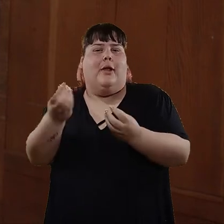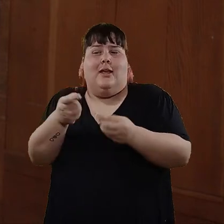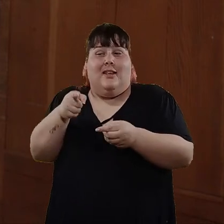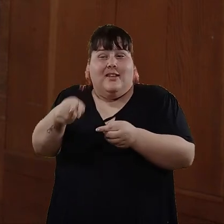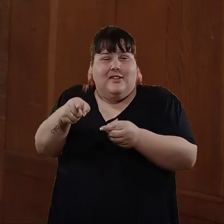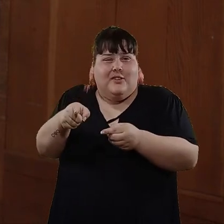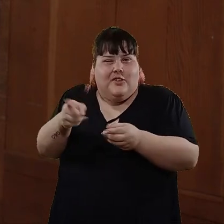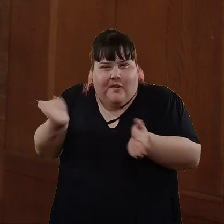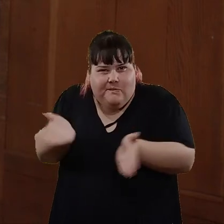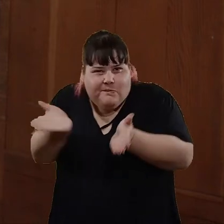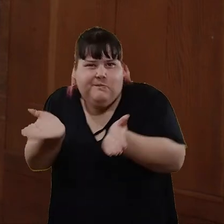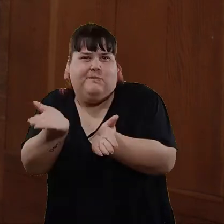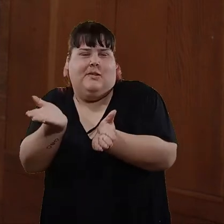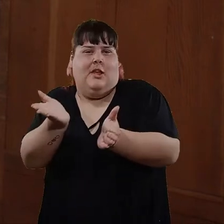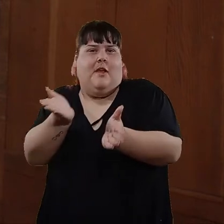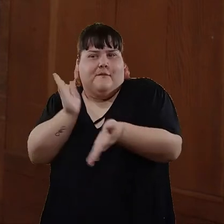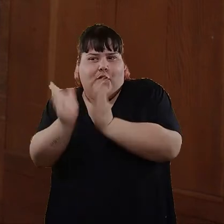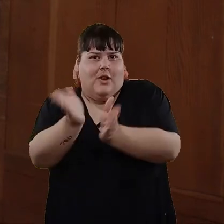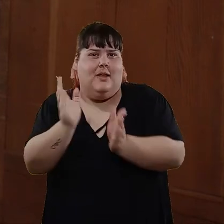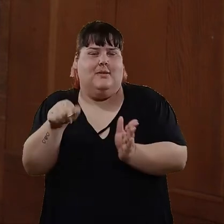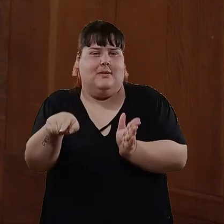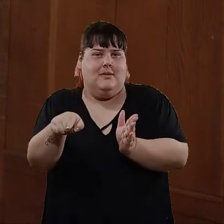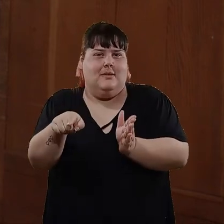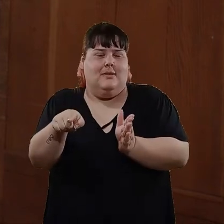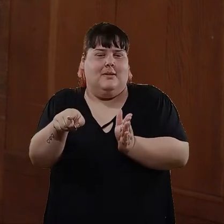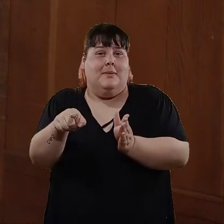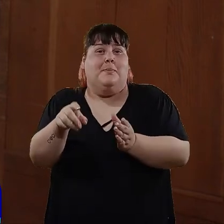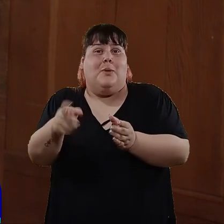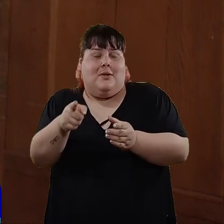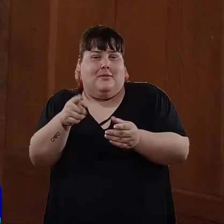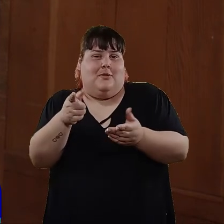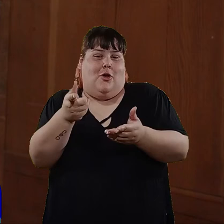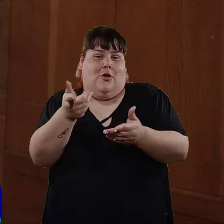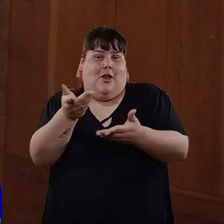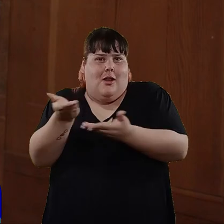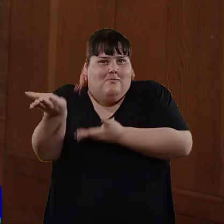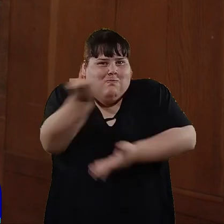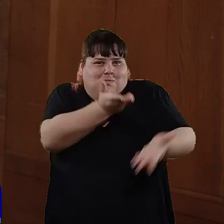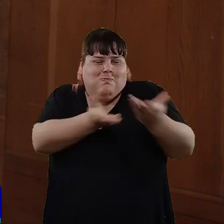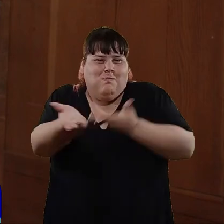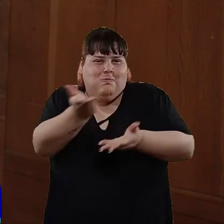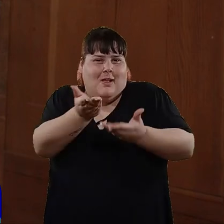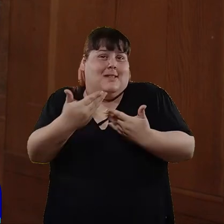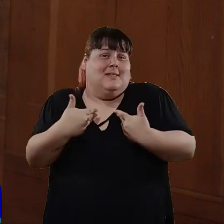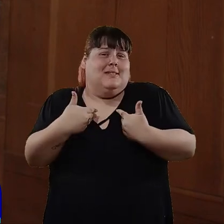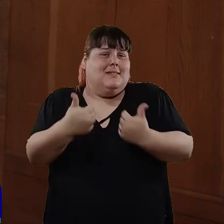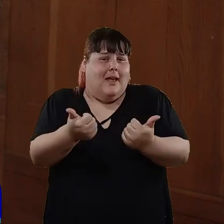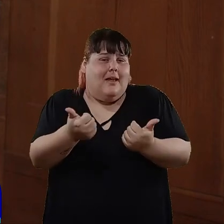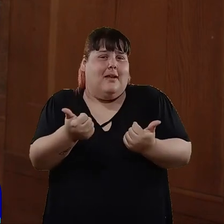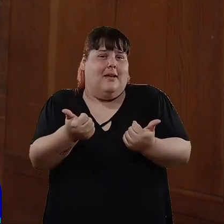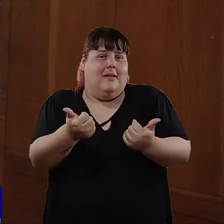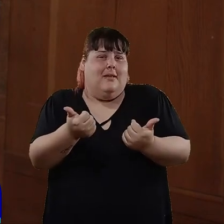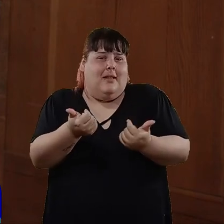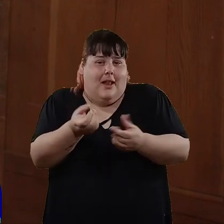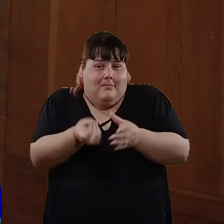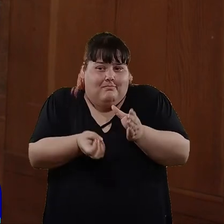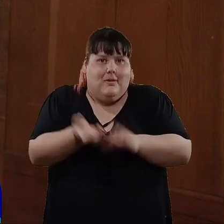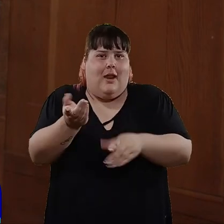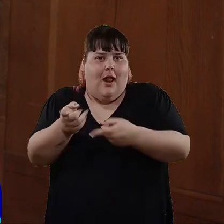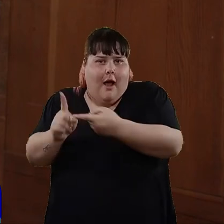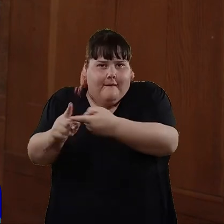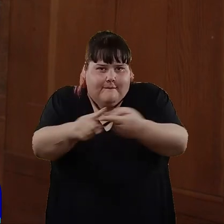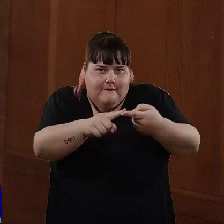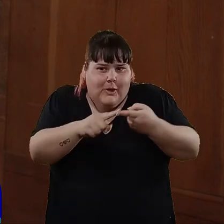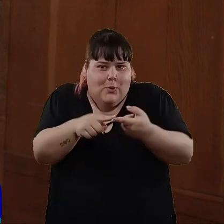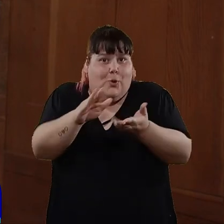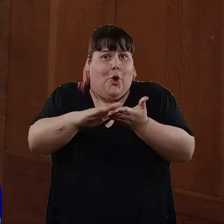generan aún más violencia y que tiene que ver con esta convivencia sana, de generar